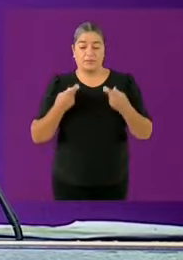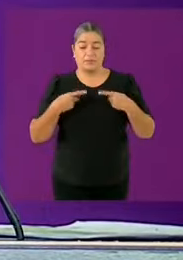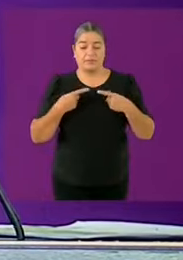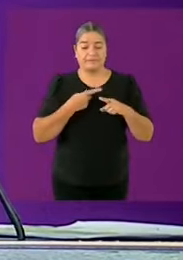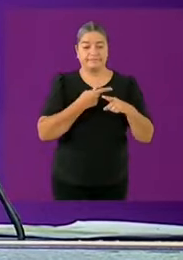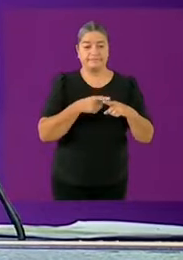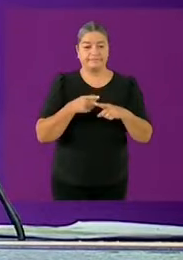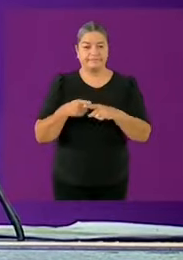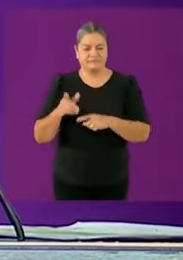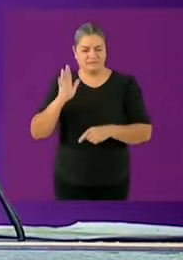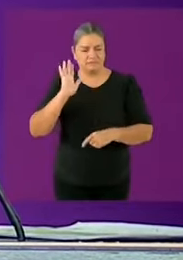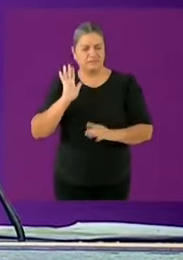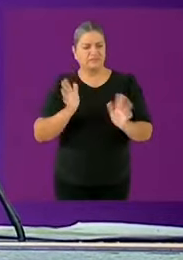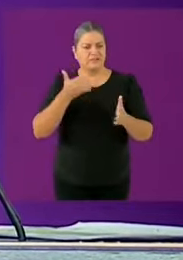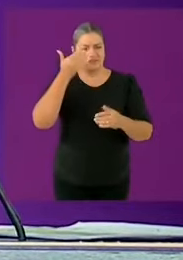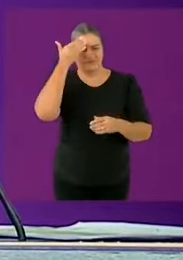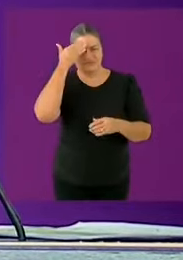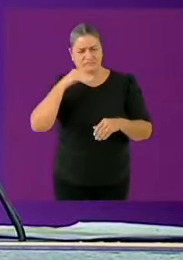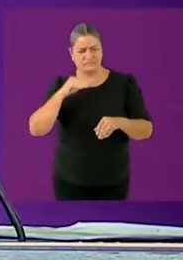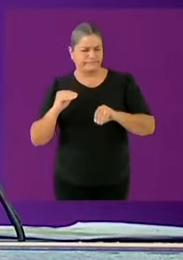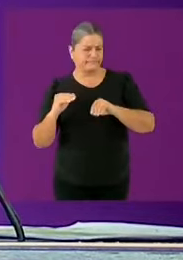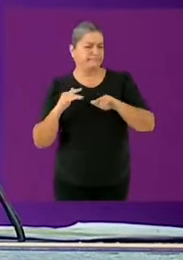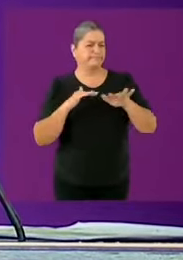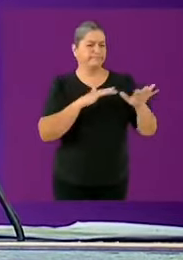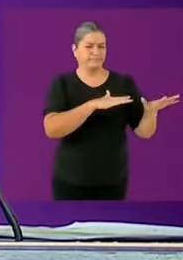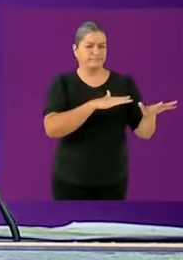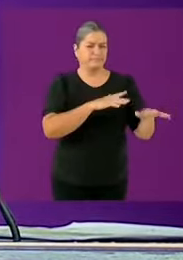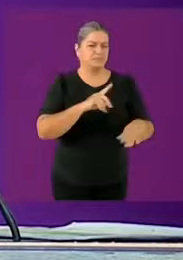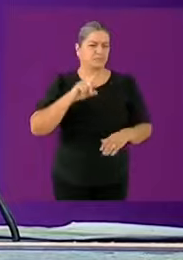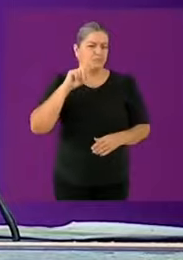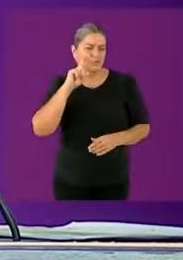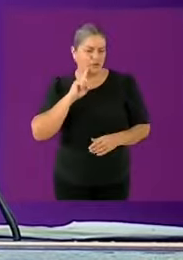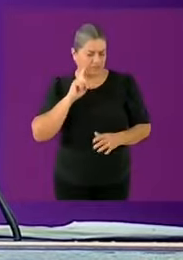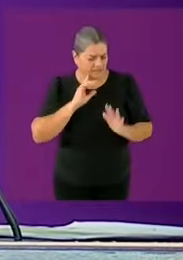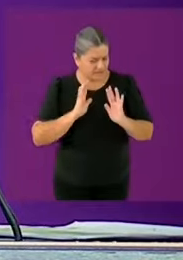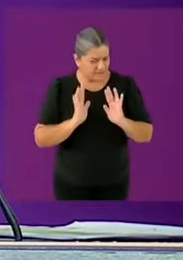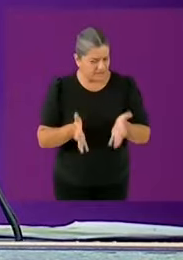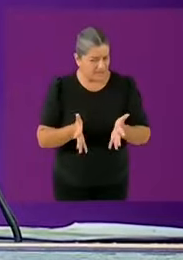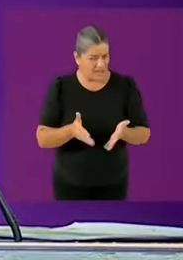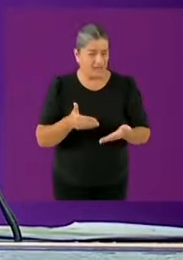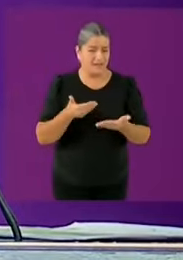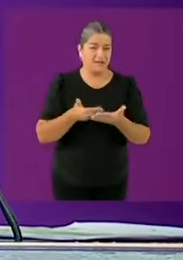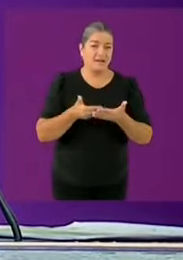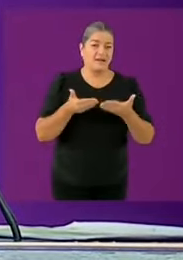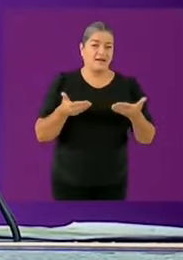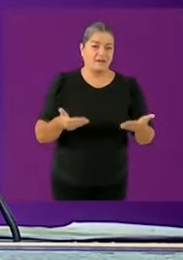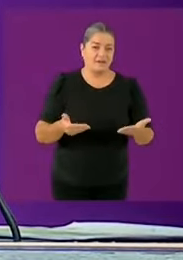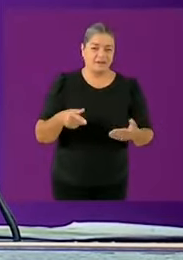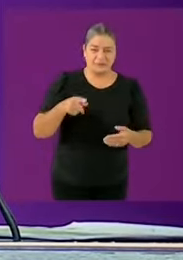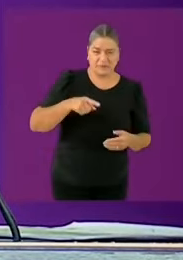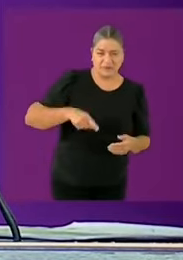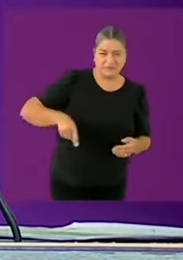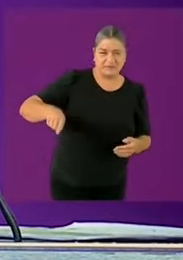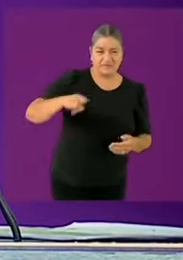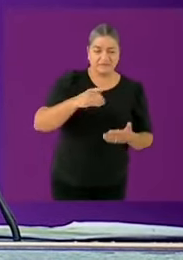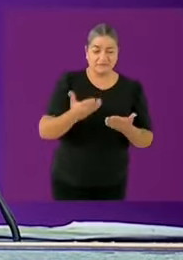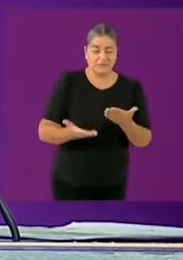de las mujeres ¿cuál sería la política? la política de combate a la impunidad sobre las